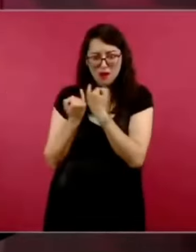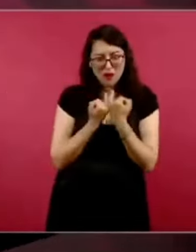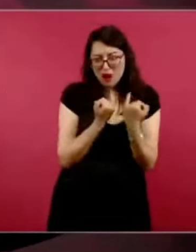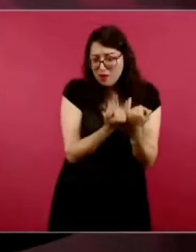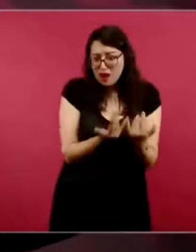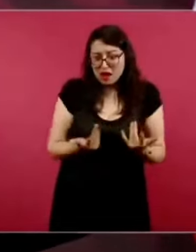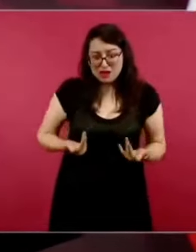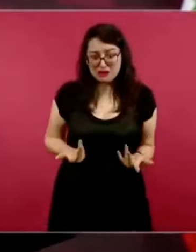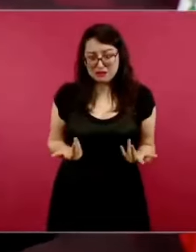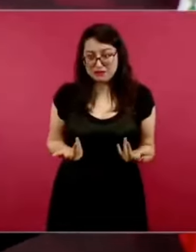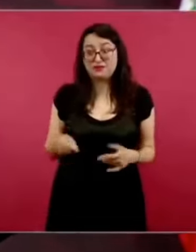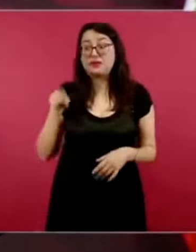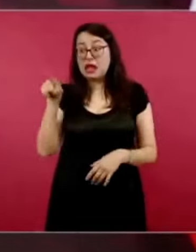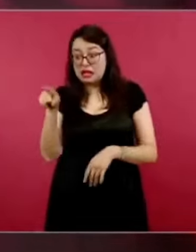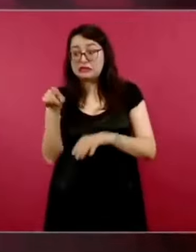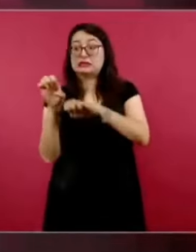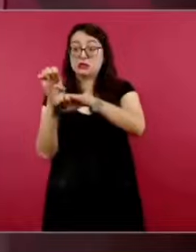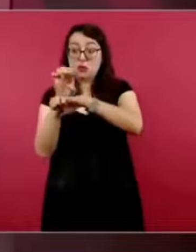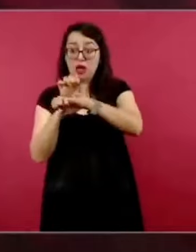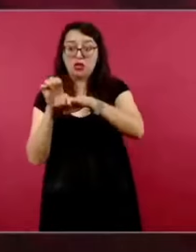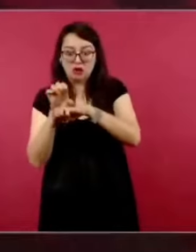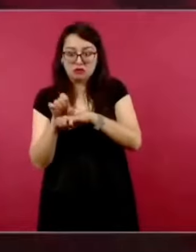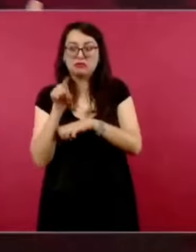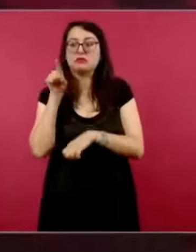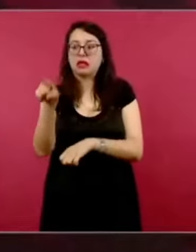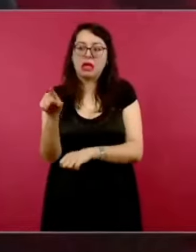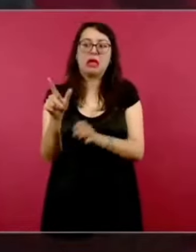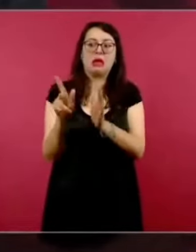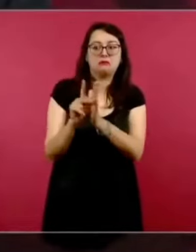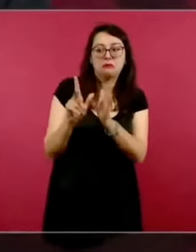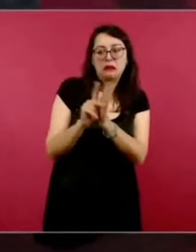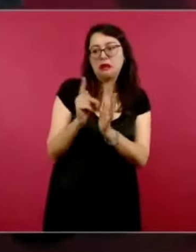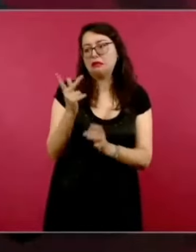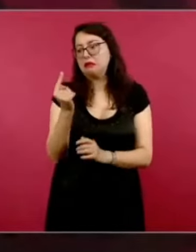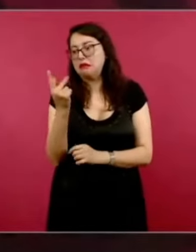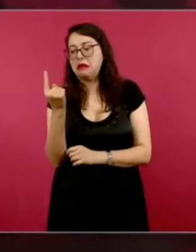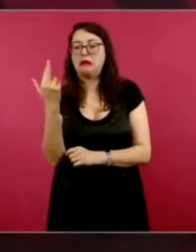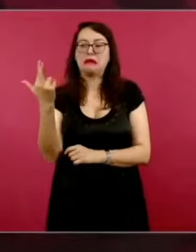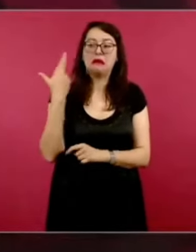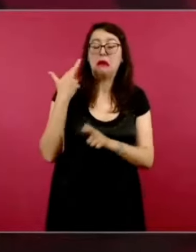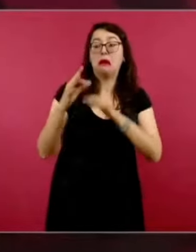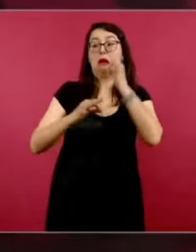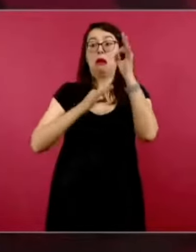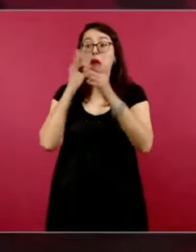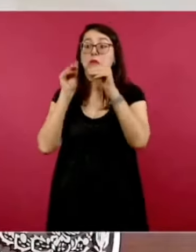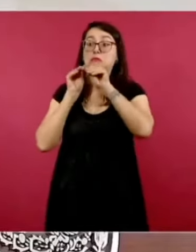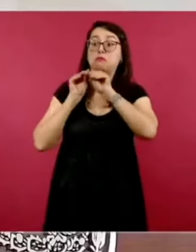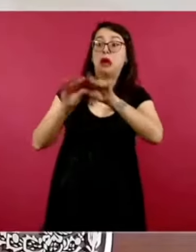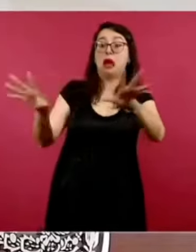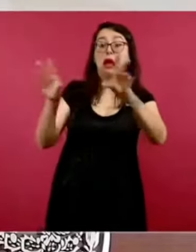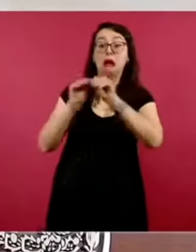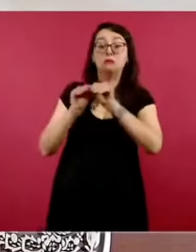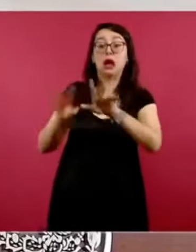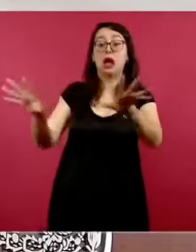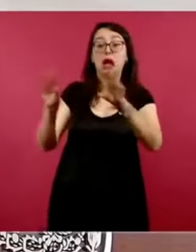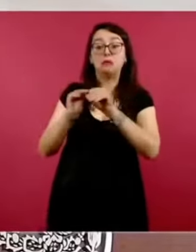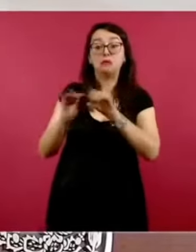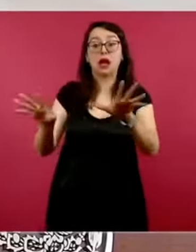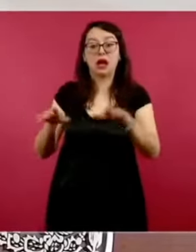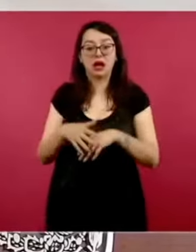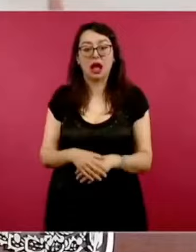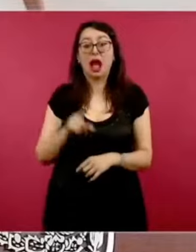candidatos se presentaban con chalecos y